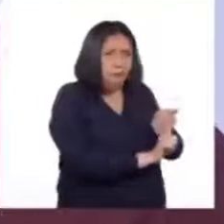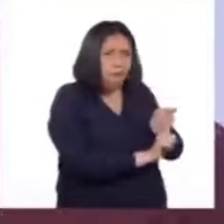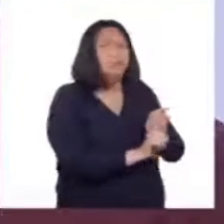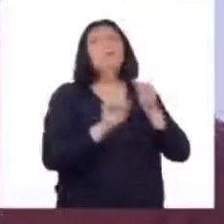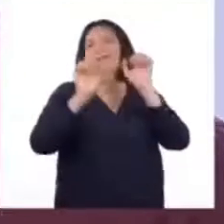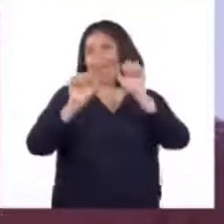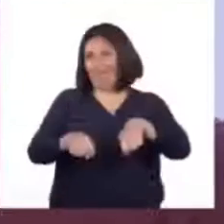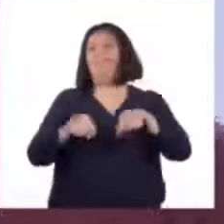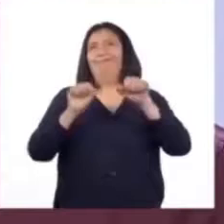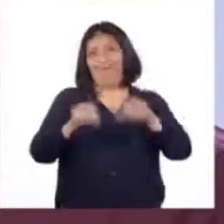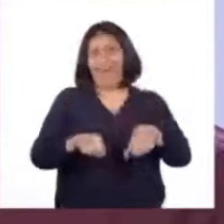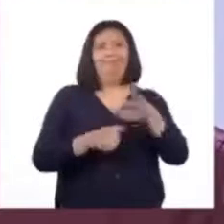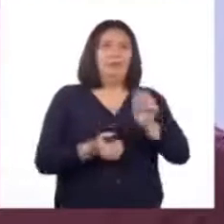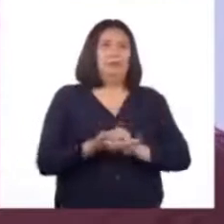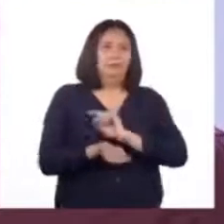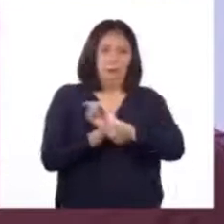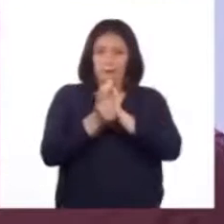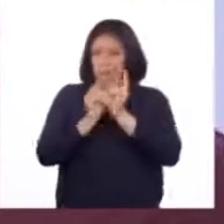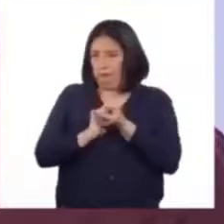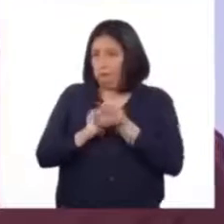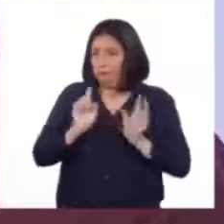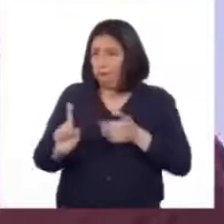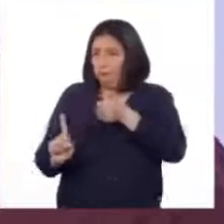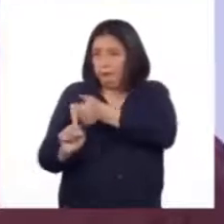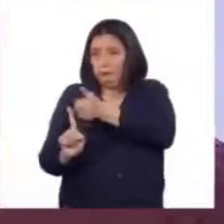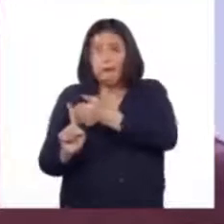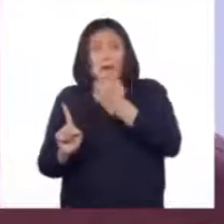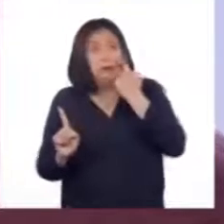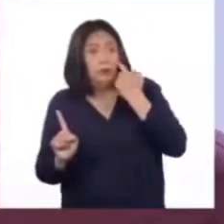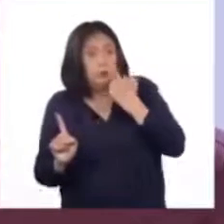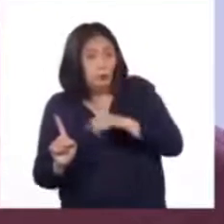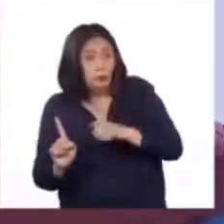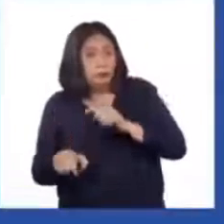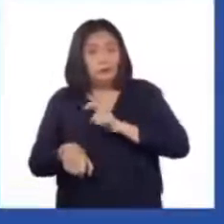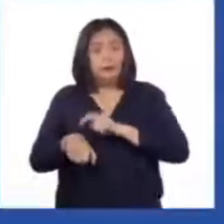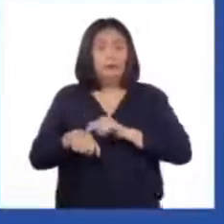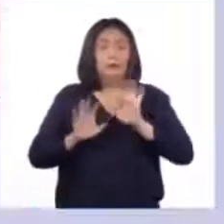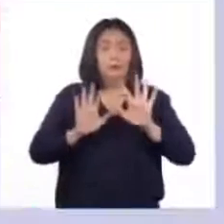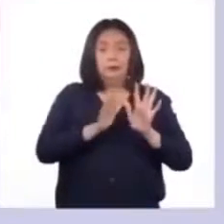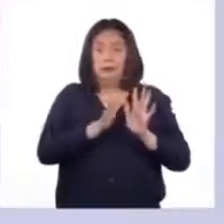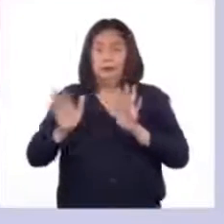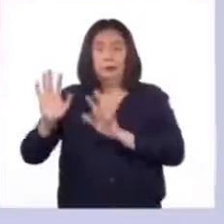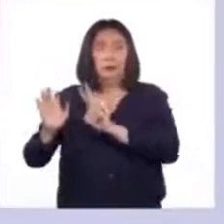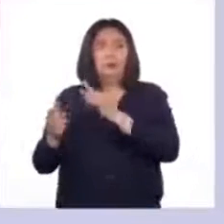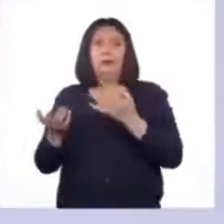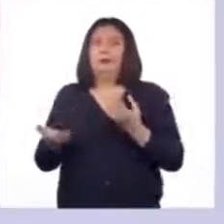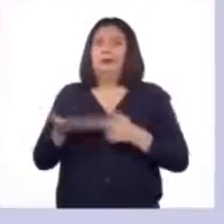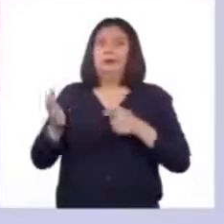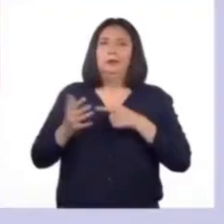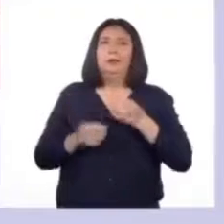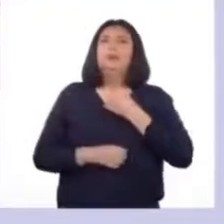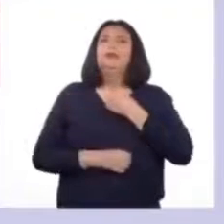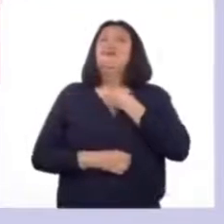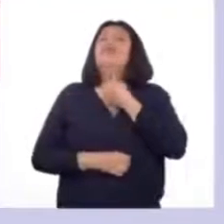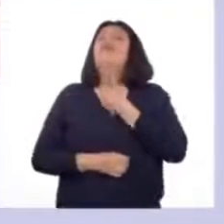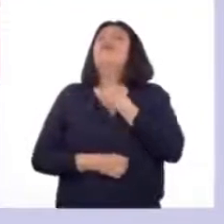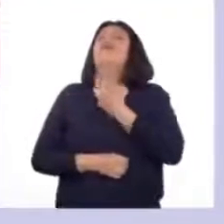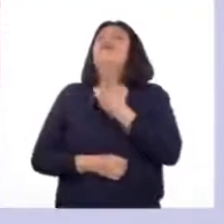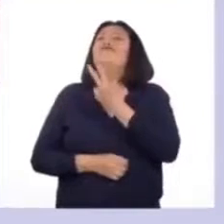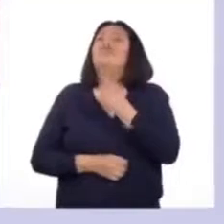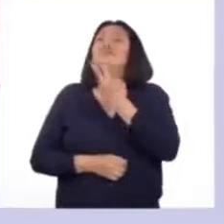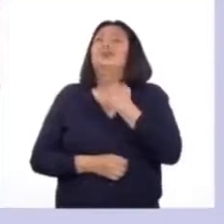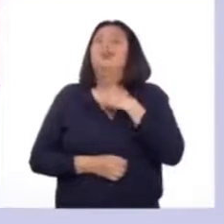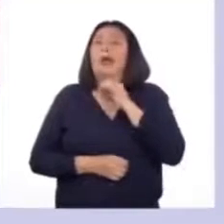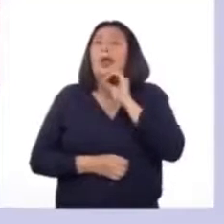Efectivamente, Patricia, los cambios que suceden en los hombres durante la pubertad son Se producen gallos, porque la